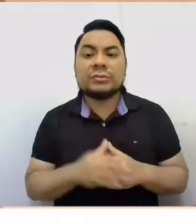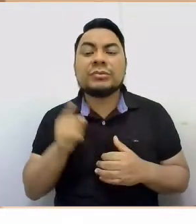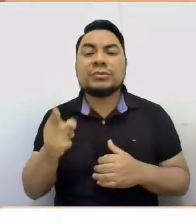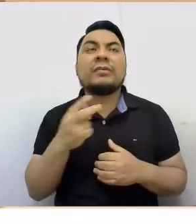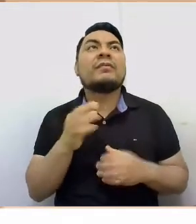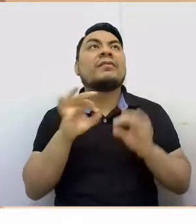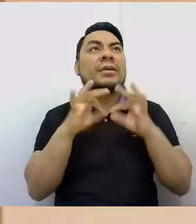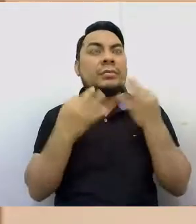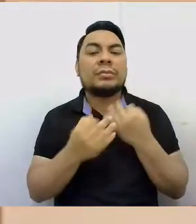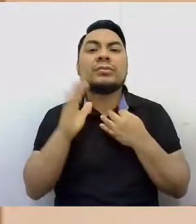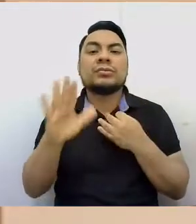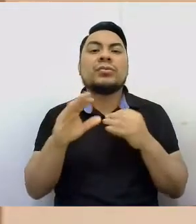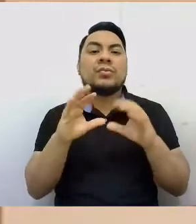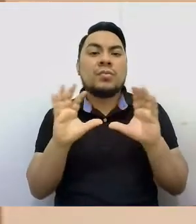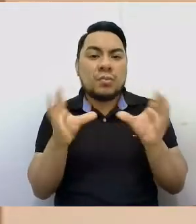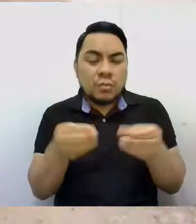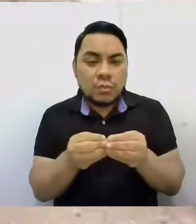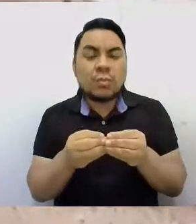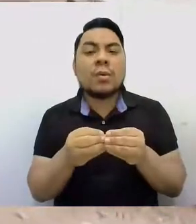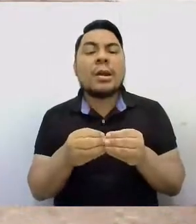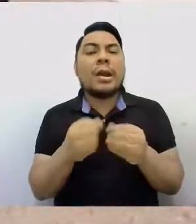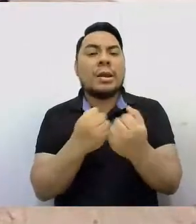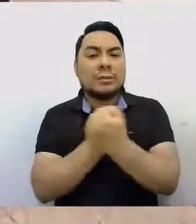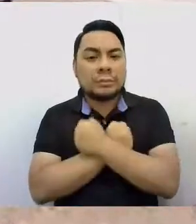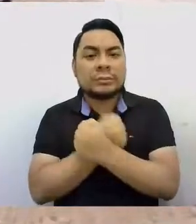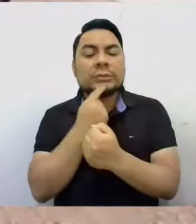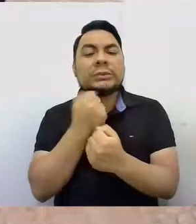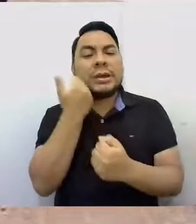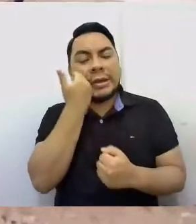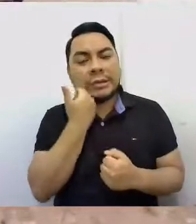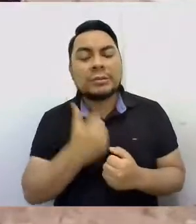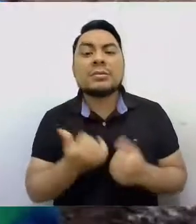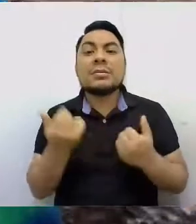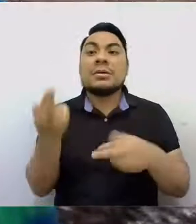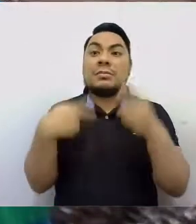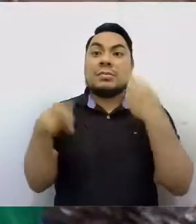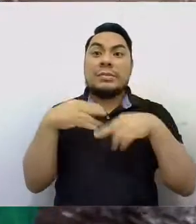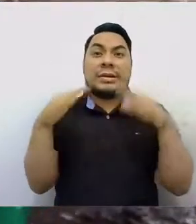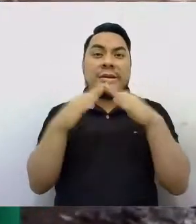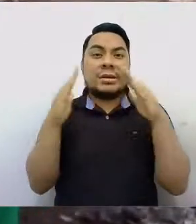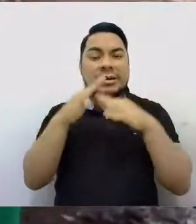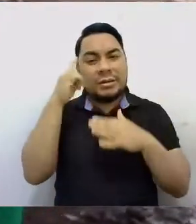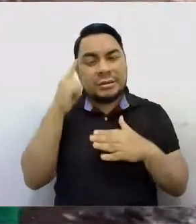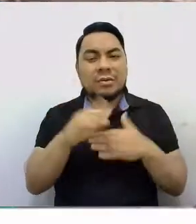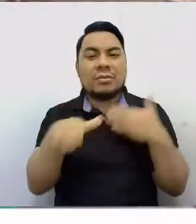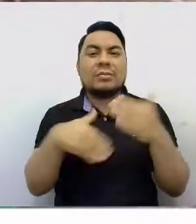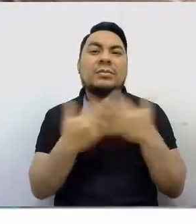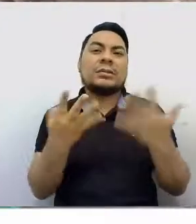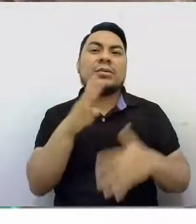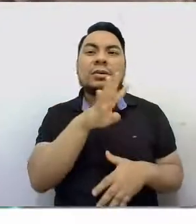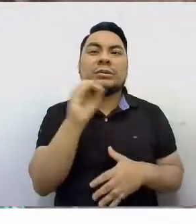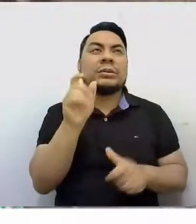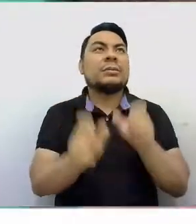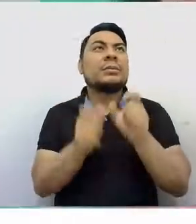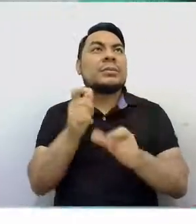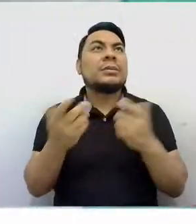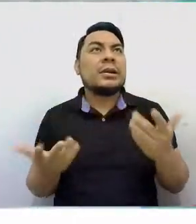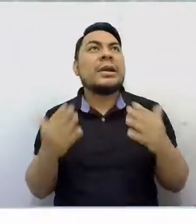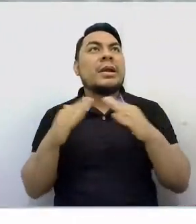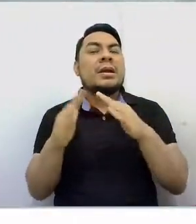núcleo de amor y de cariño. Volver a Casa ha rescatado a 400 personas de las calles de Lima.